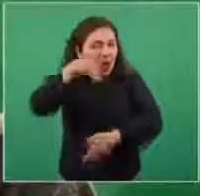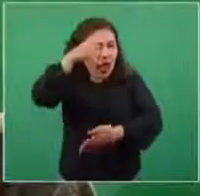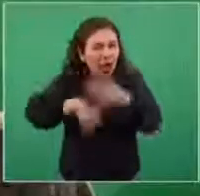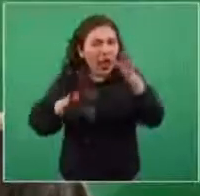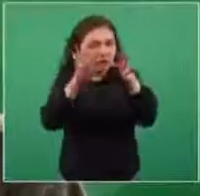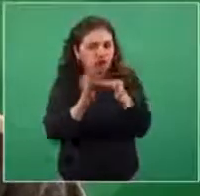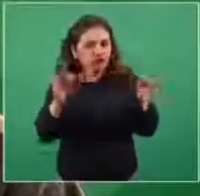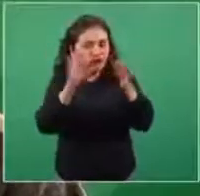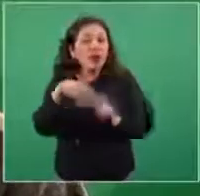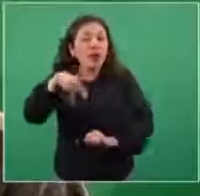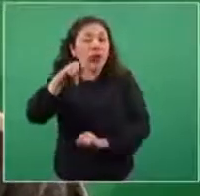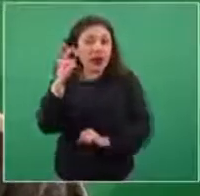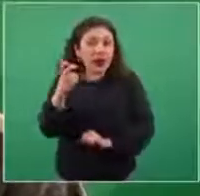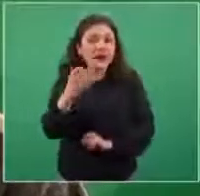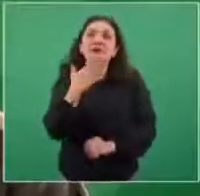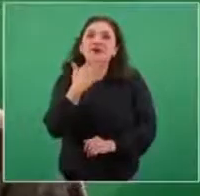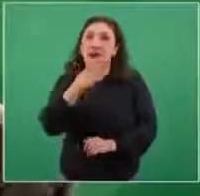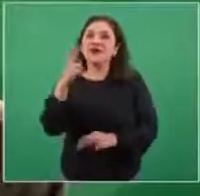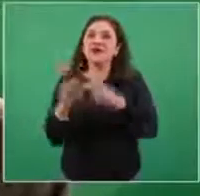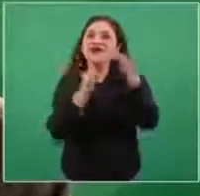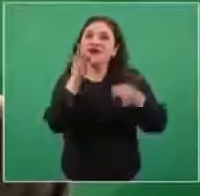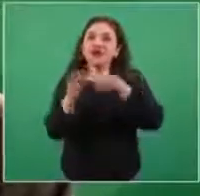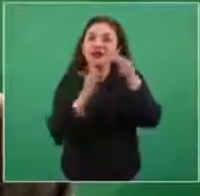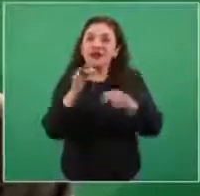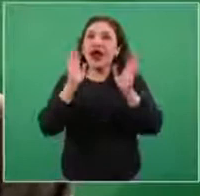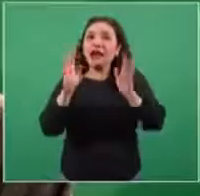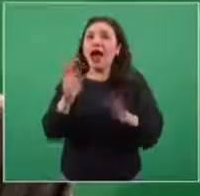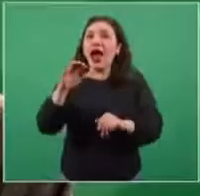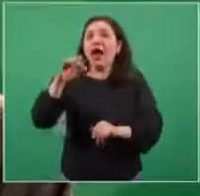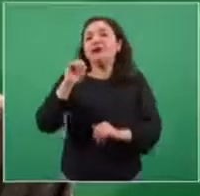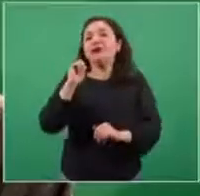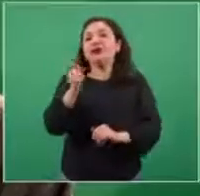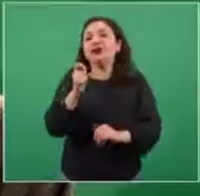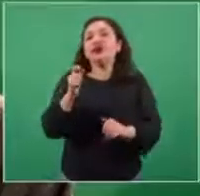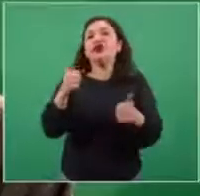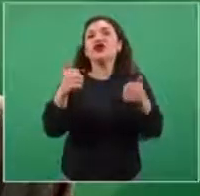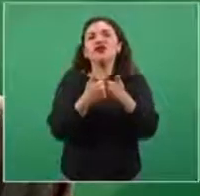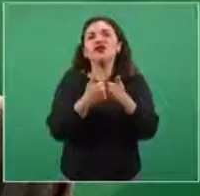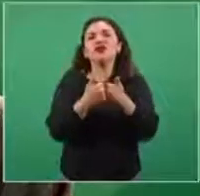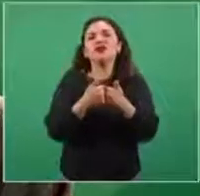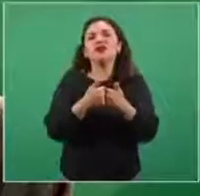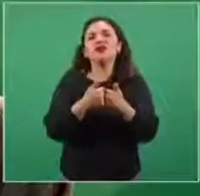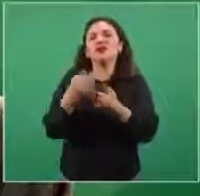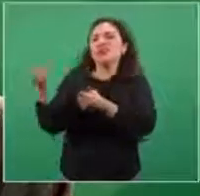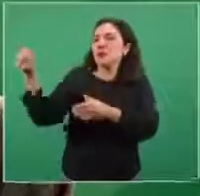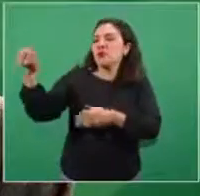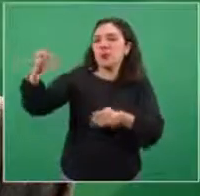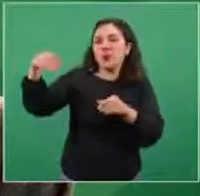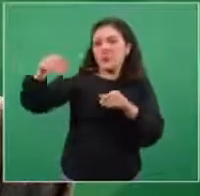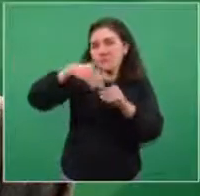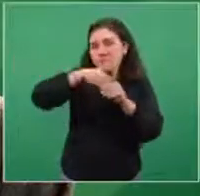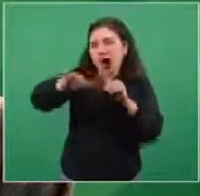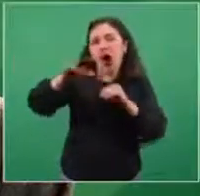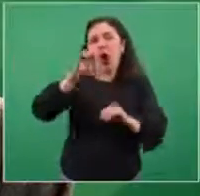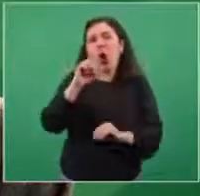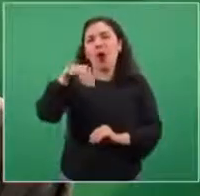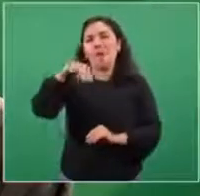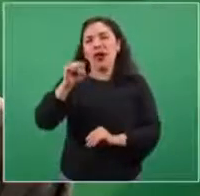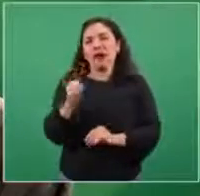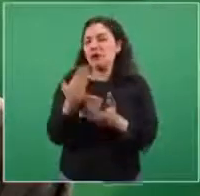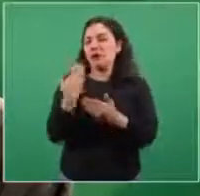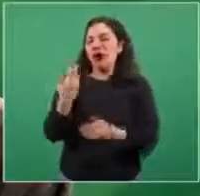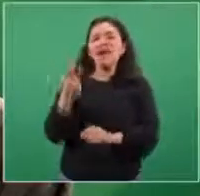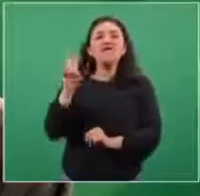verán en un cuadro. Pero esta es una buena noticia que nos llegó por una comunicación de la OMS al doctor Alcocer el